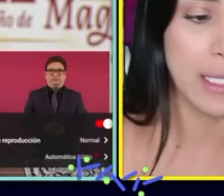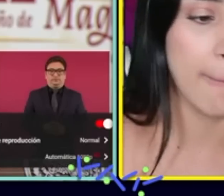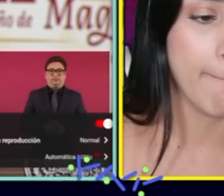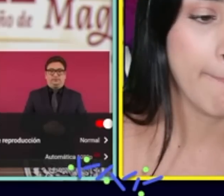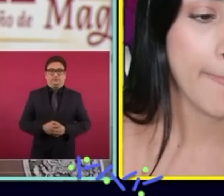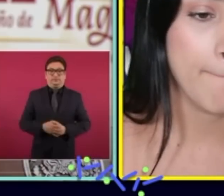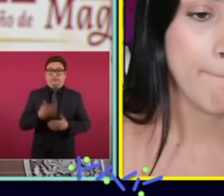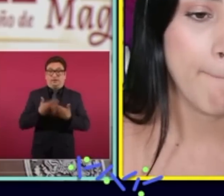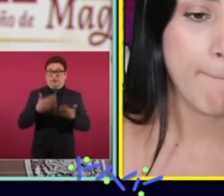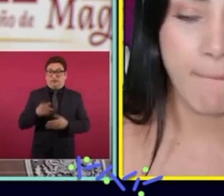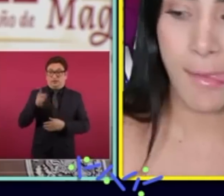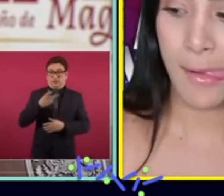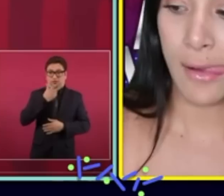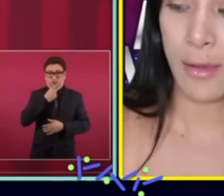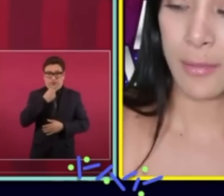familia. ¿Qué?